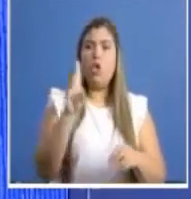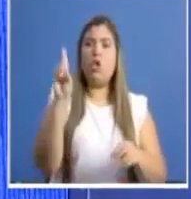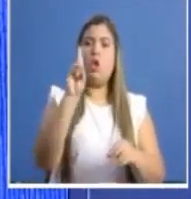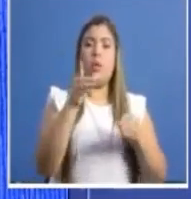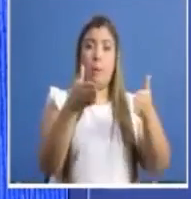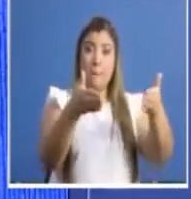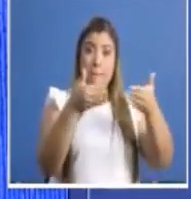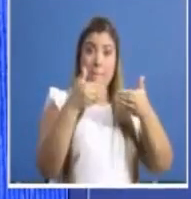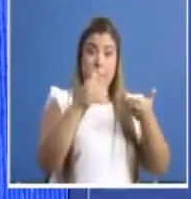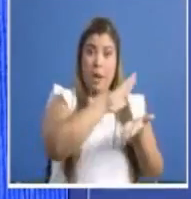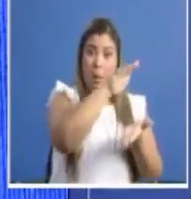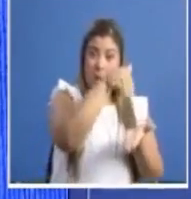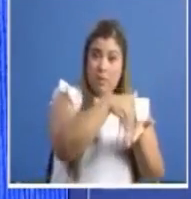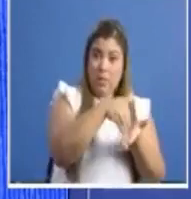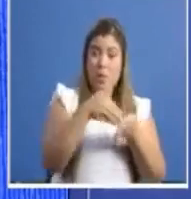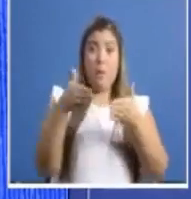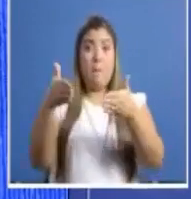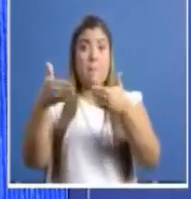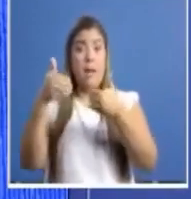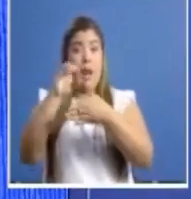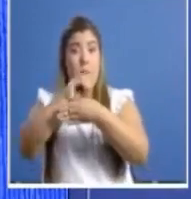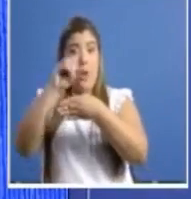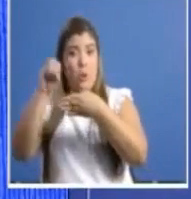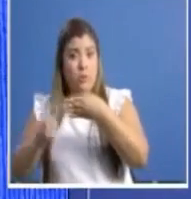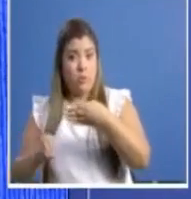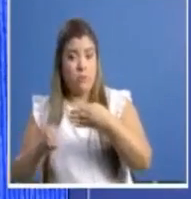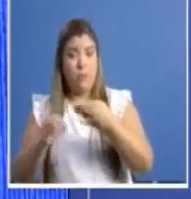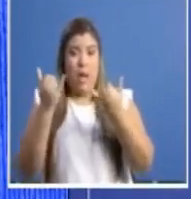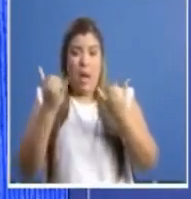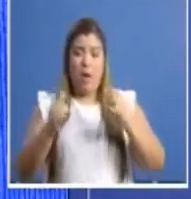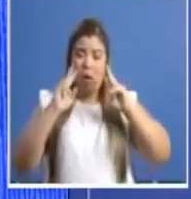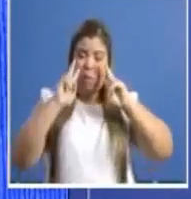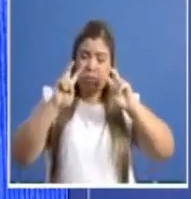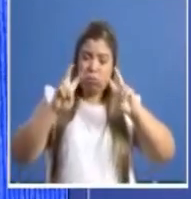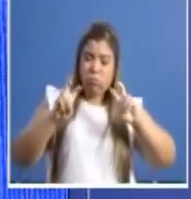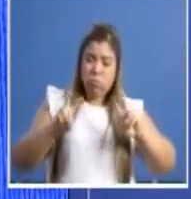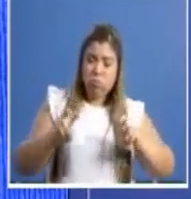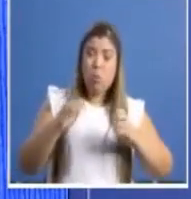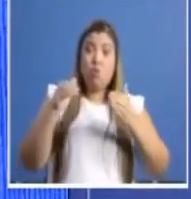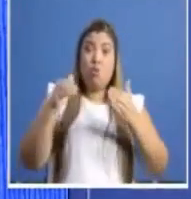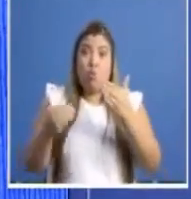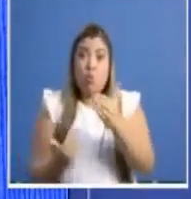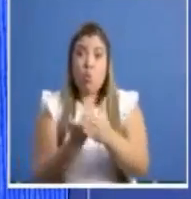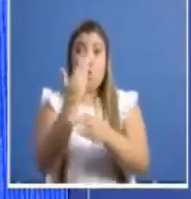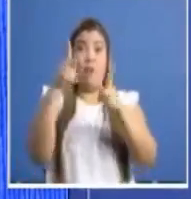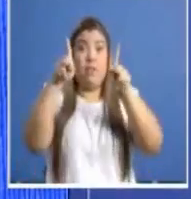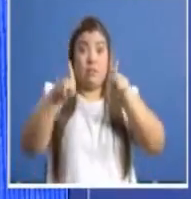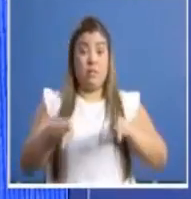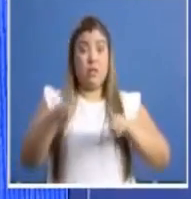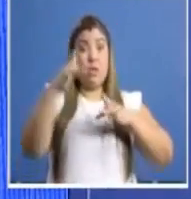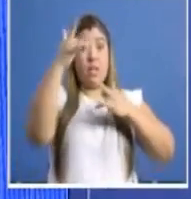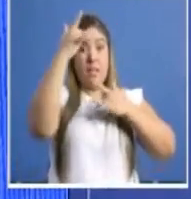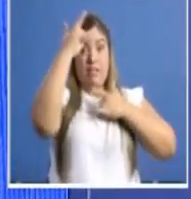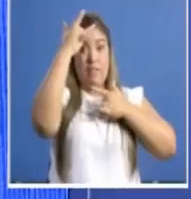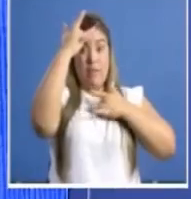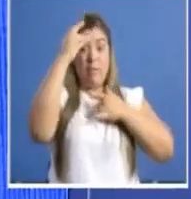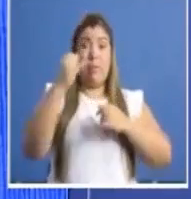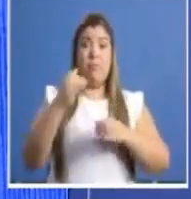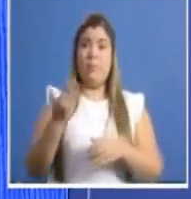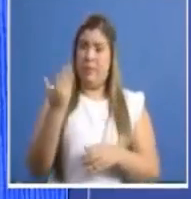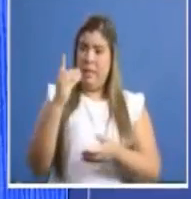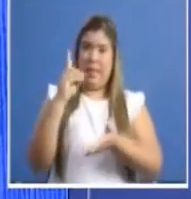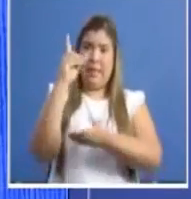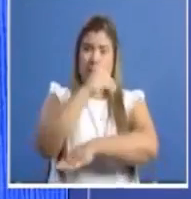Oeste. Luego de evaluar el reporte de los nuevos casos positivos registrados en los últimos días en